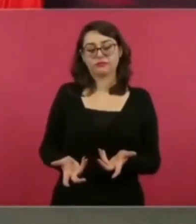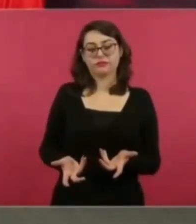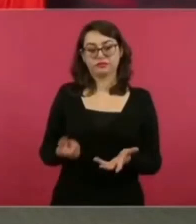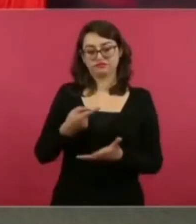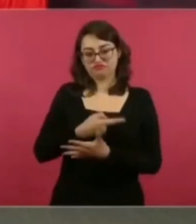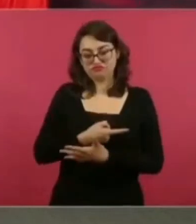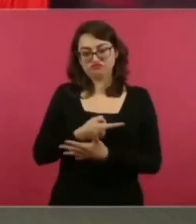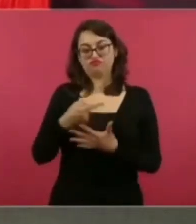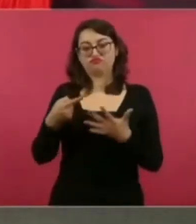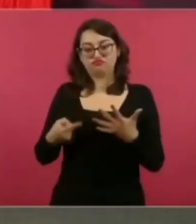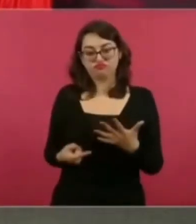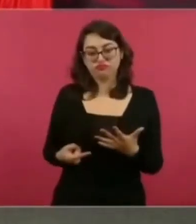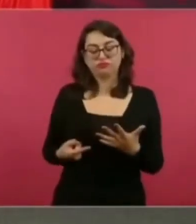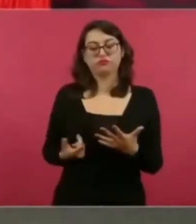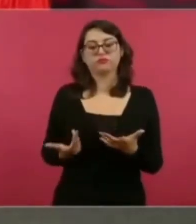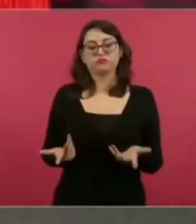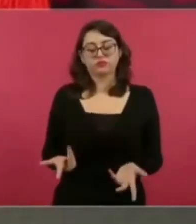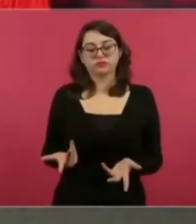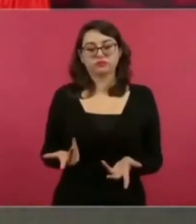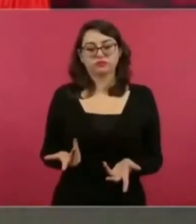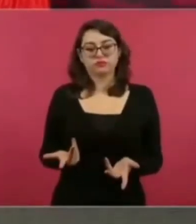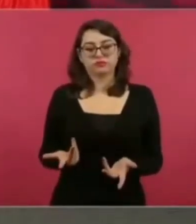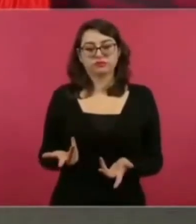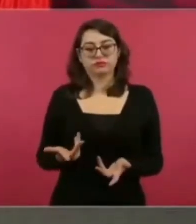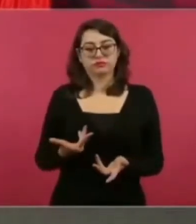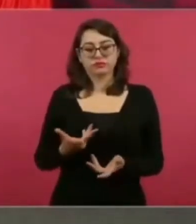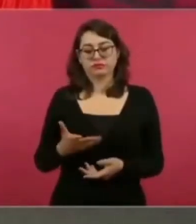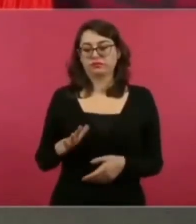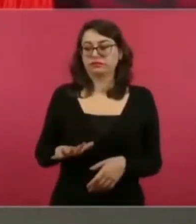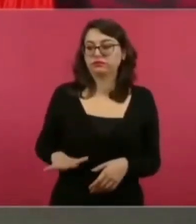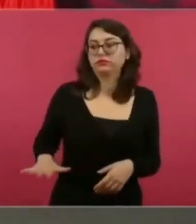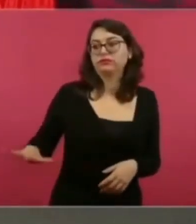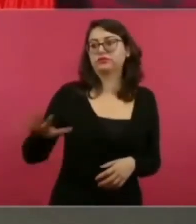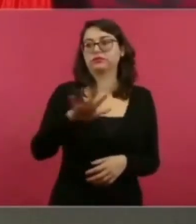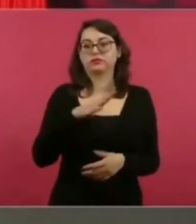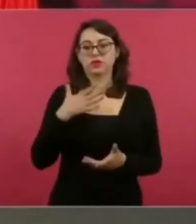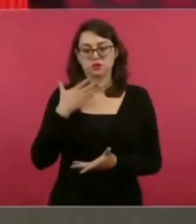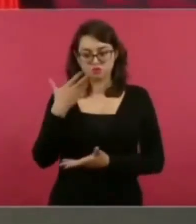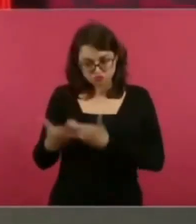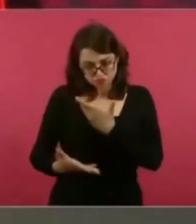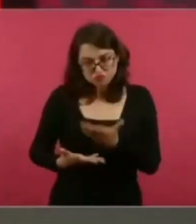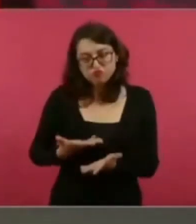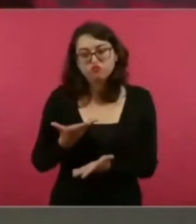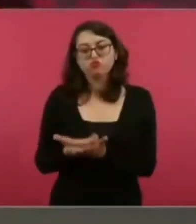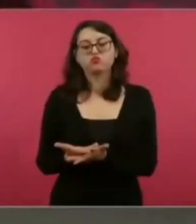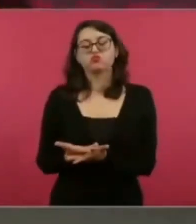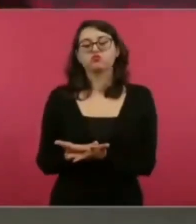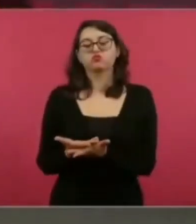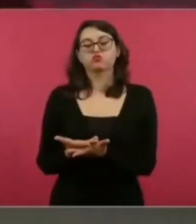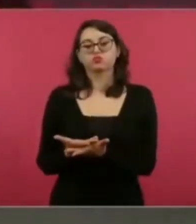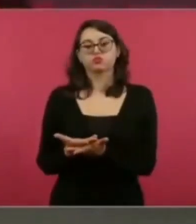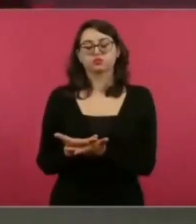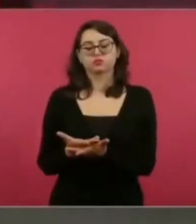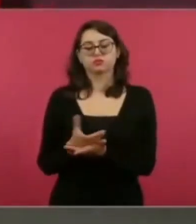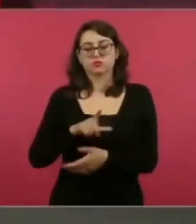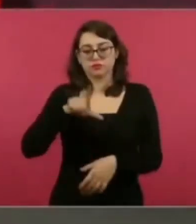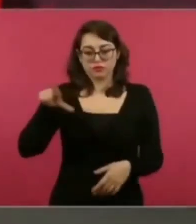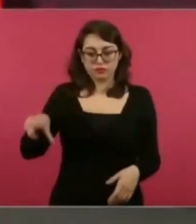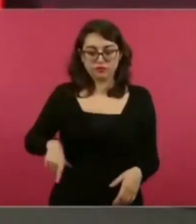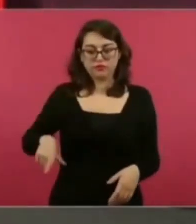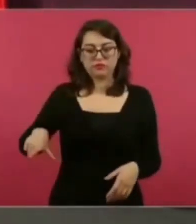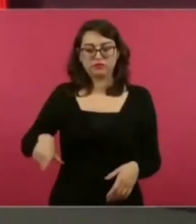significa el servir al pueblo el gobernar